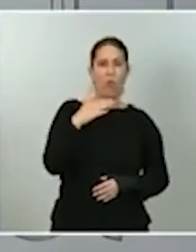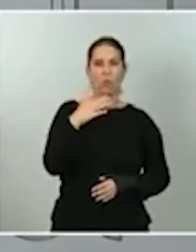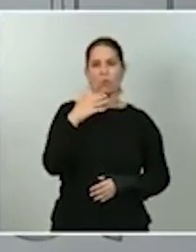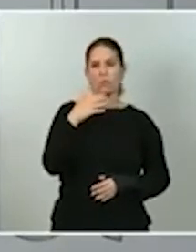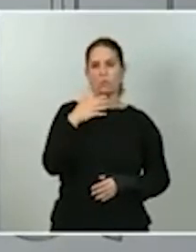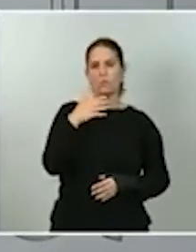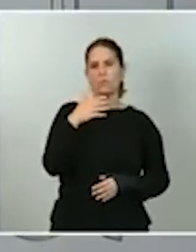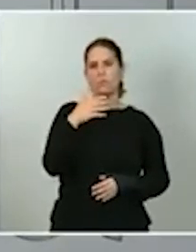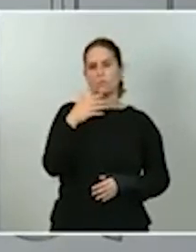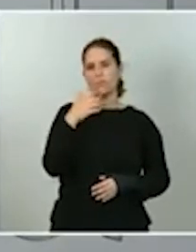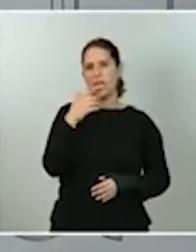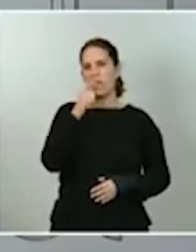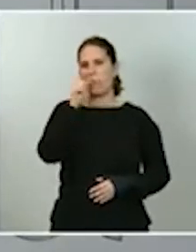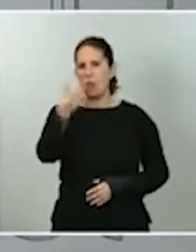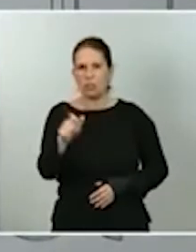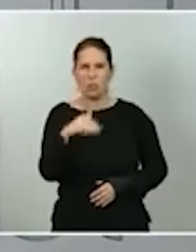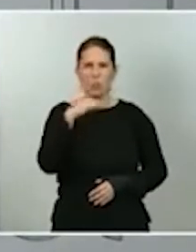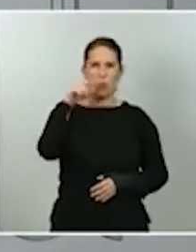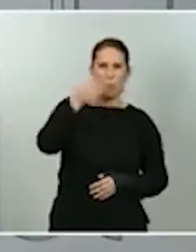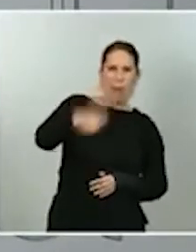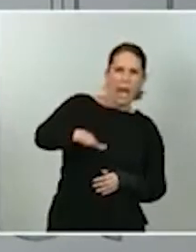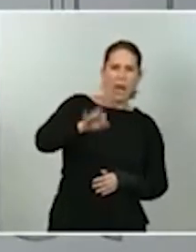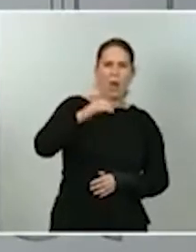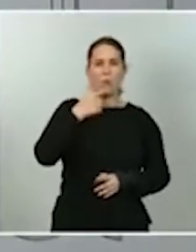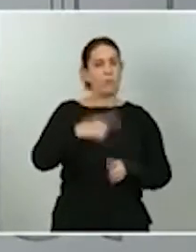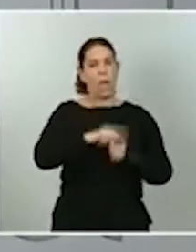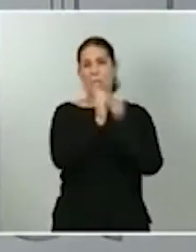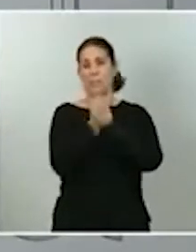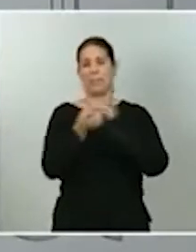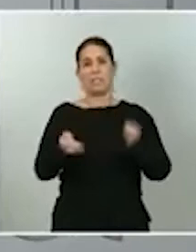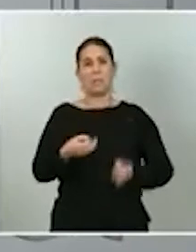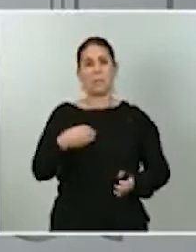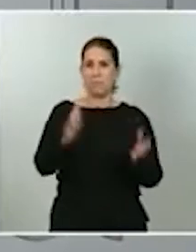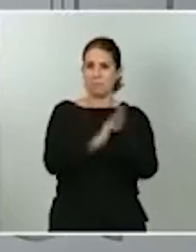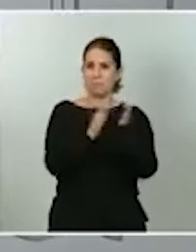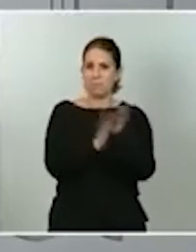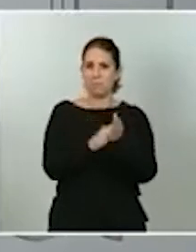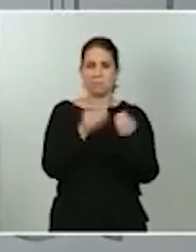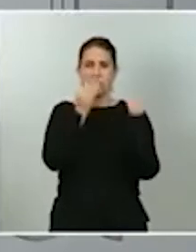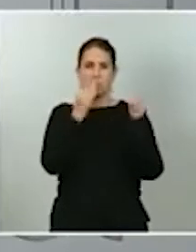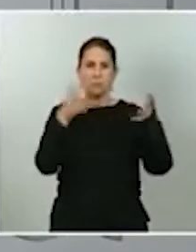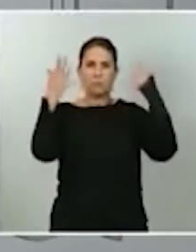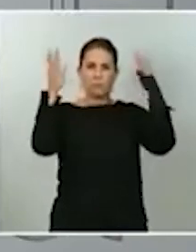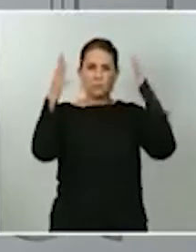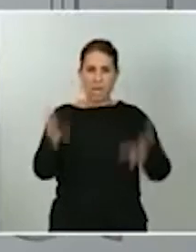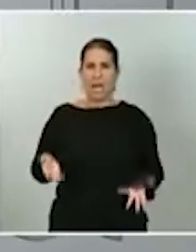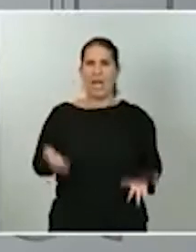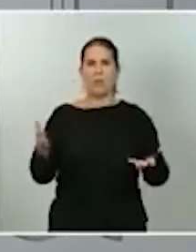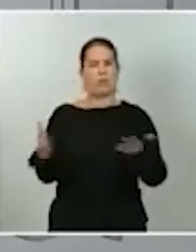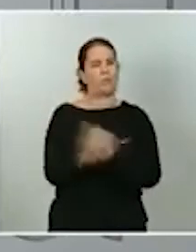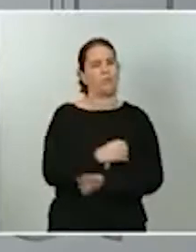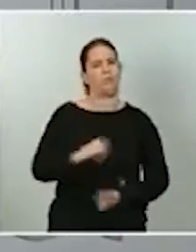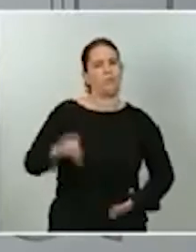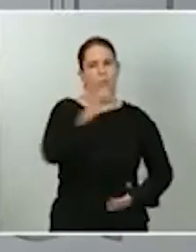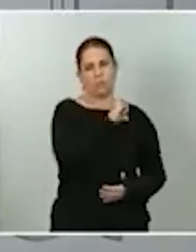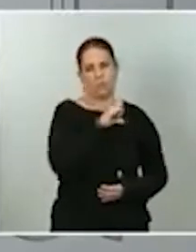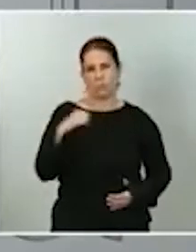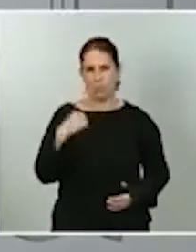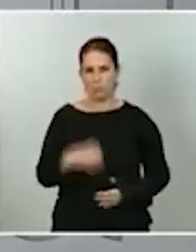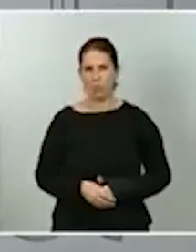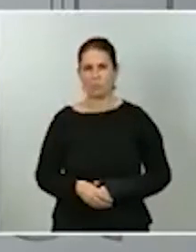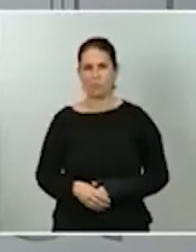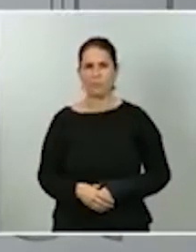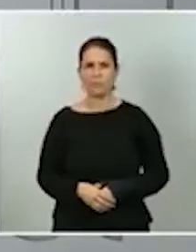ha querido felicitar y ha querido tender la mano permanentemente a todas las comunidades autónomas. Pero no es que